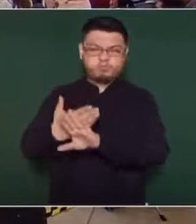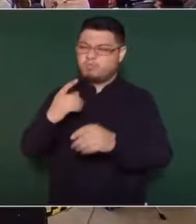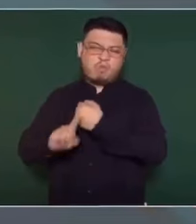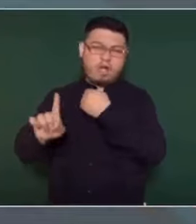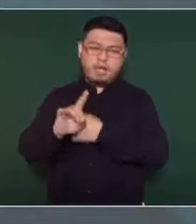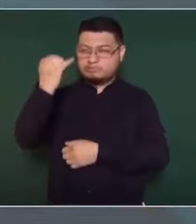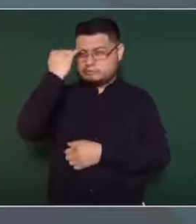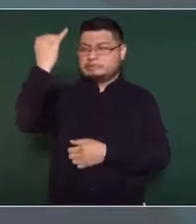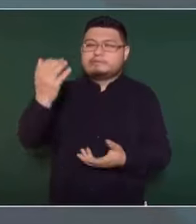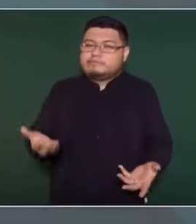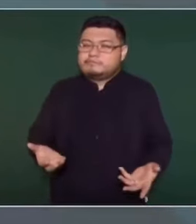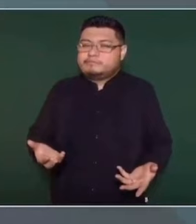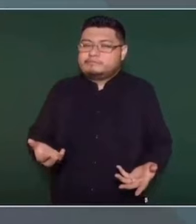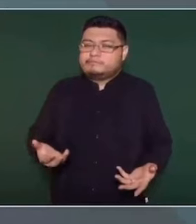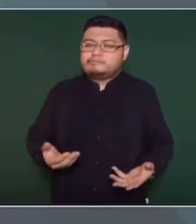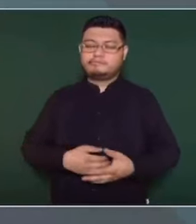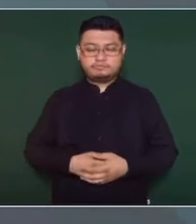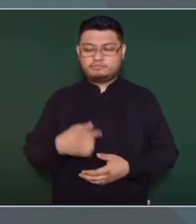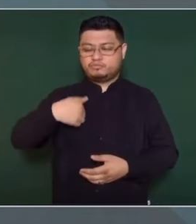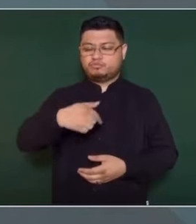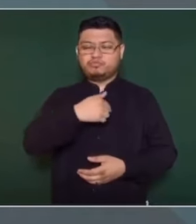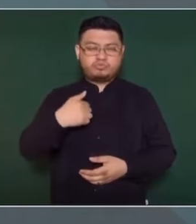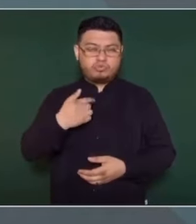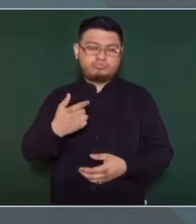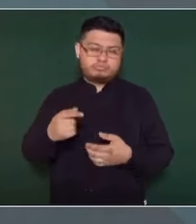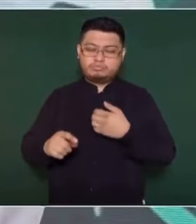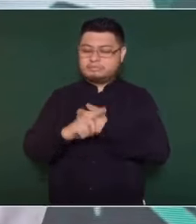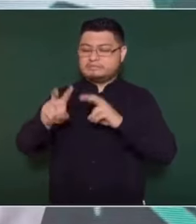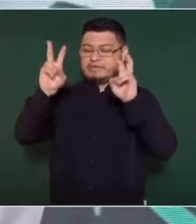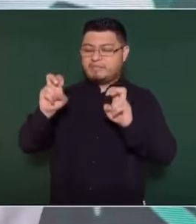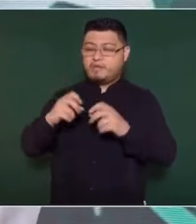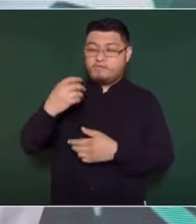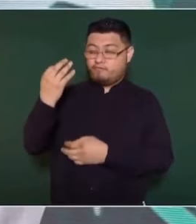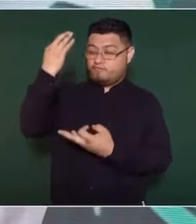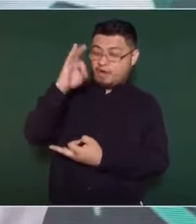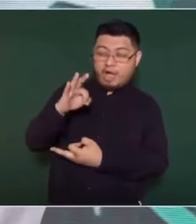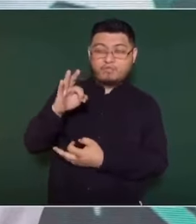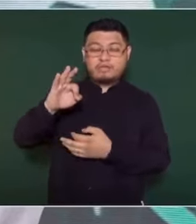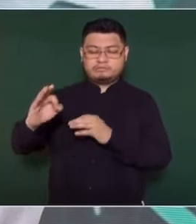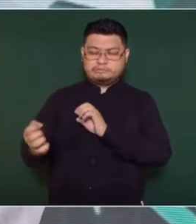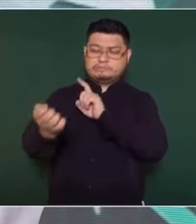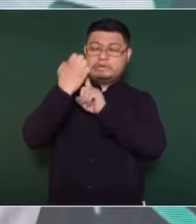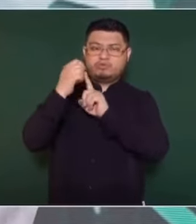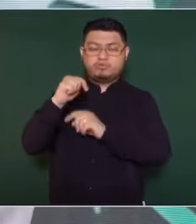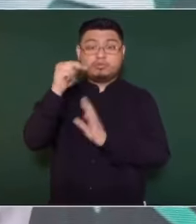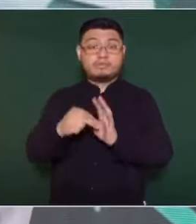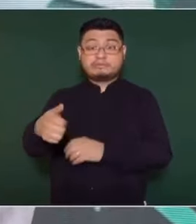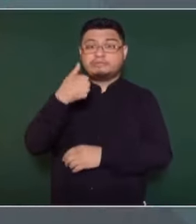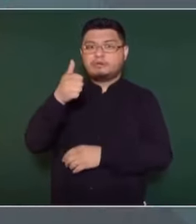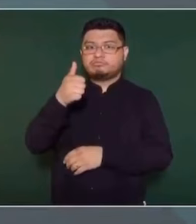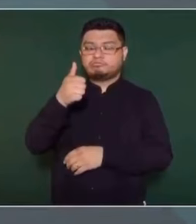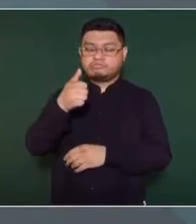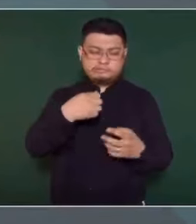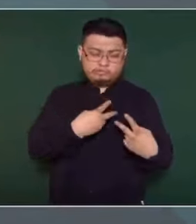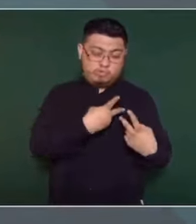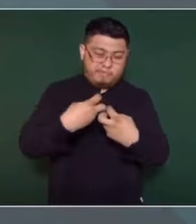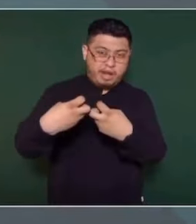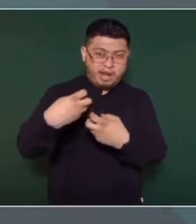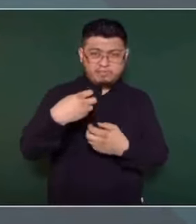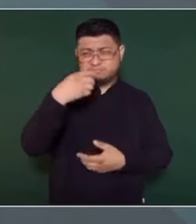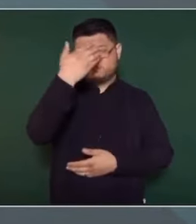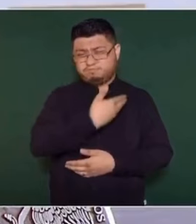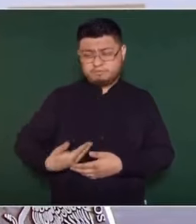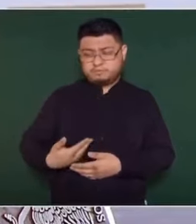Imagínense cuando nosotros enfrentamos el fraude del 2006. Porque nos robaron la presidencia en el 2006.